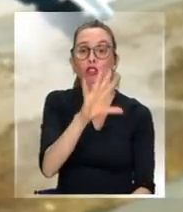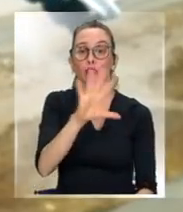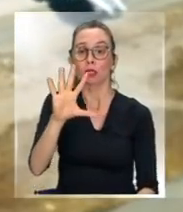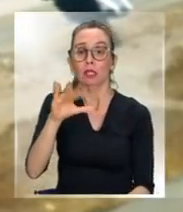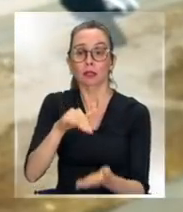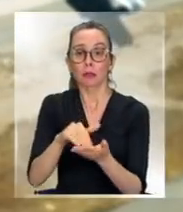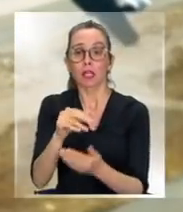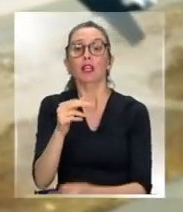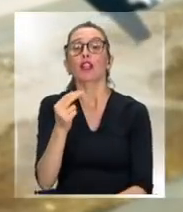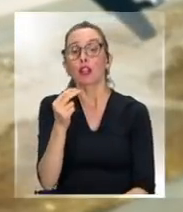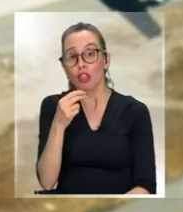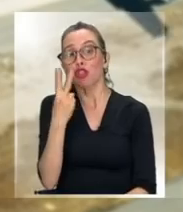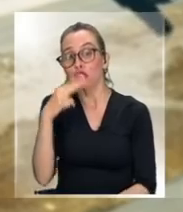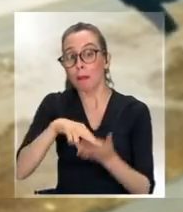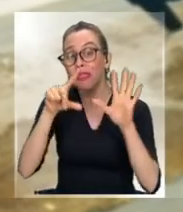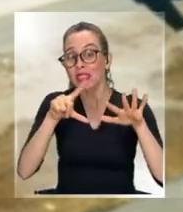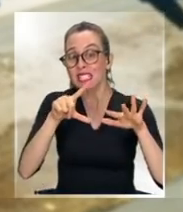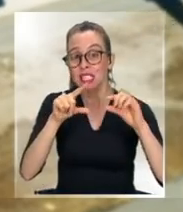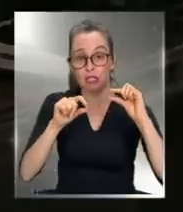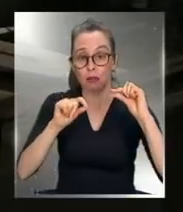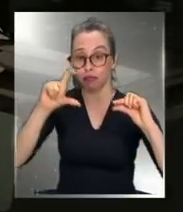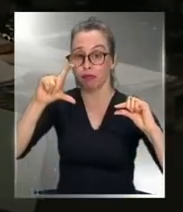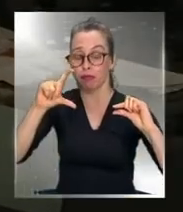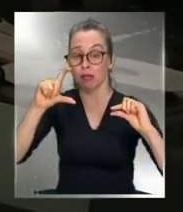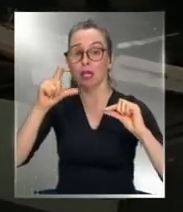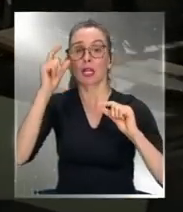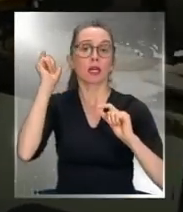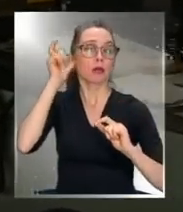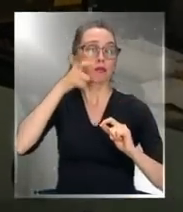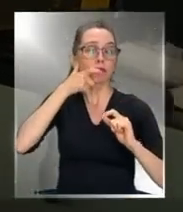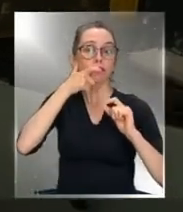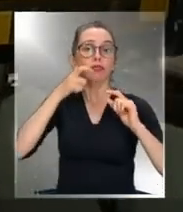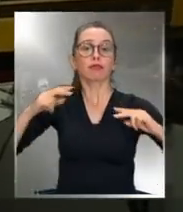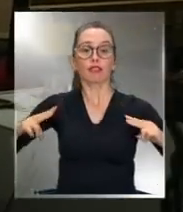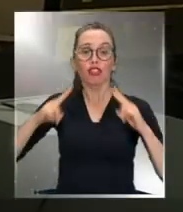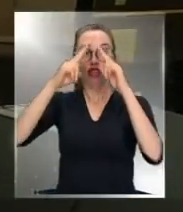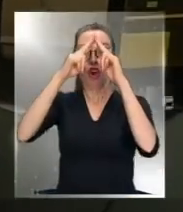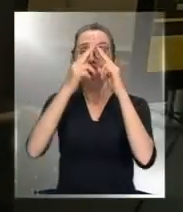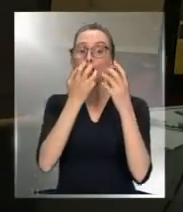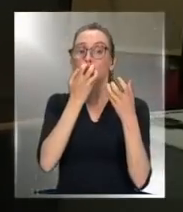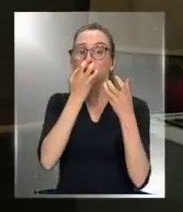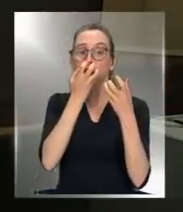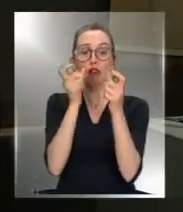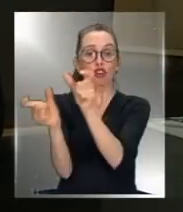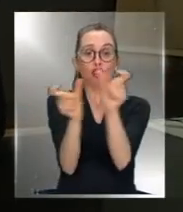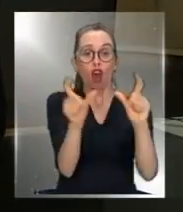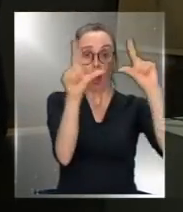2017. Un panorama que pone en alerta a los controladores de tránsito aéreo de cara al futuro.